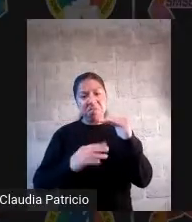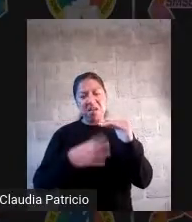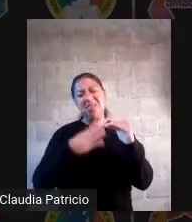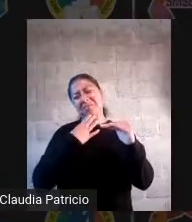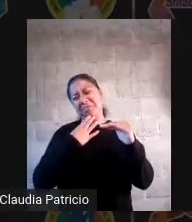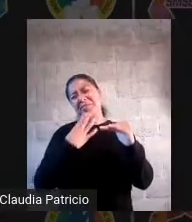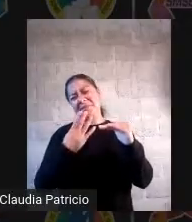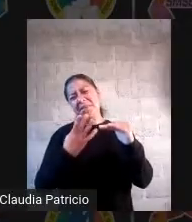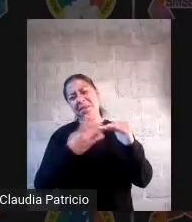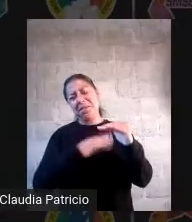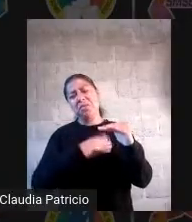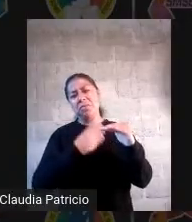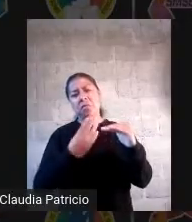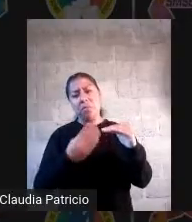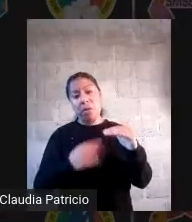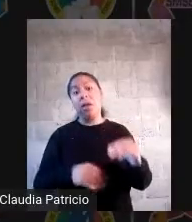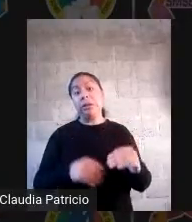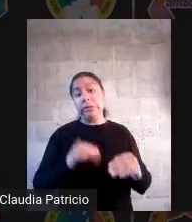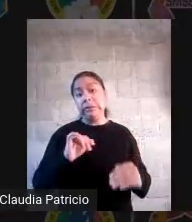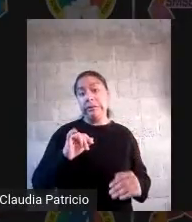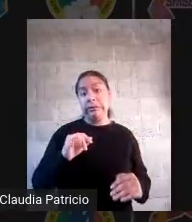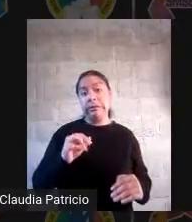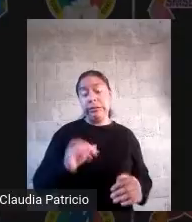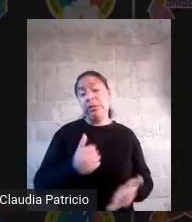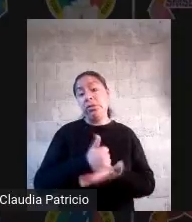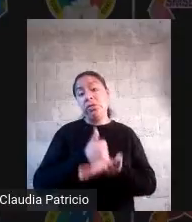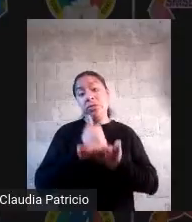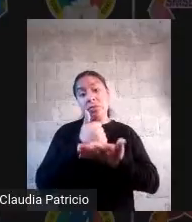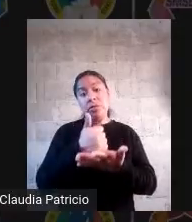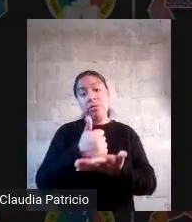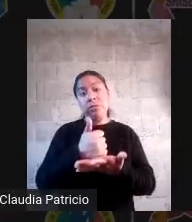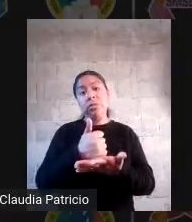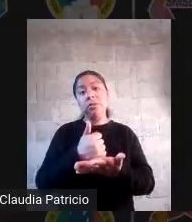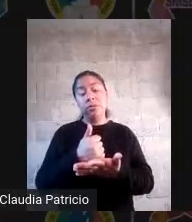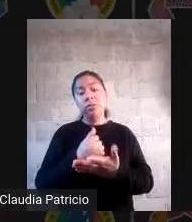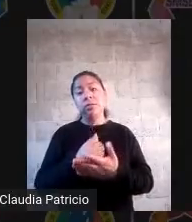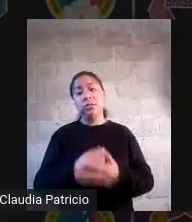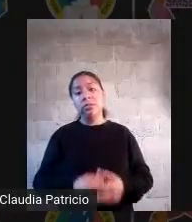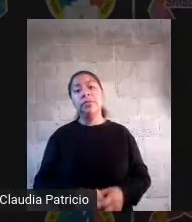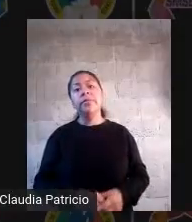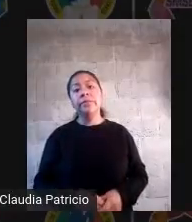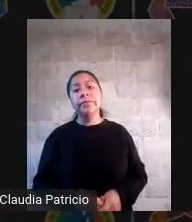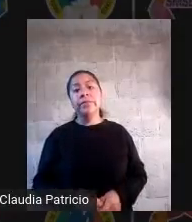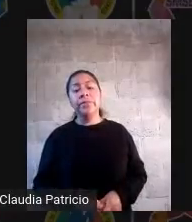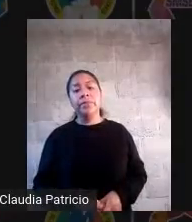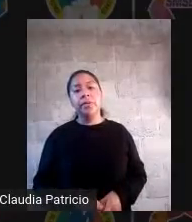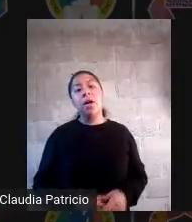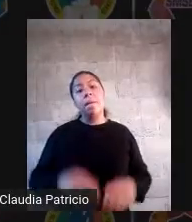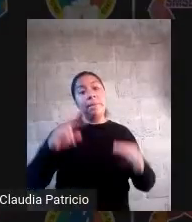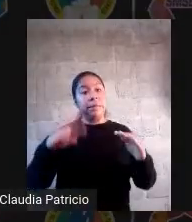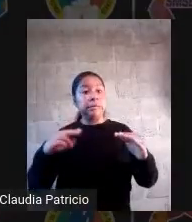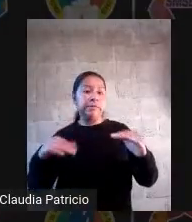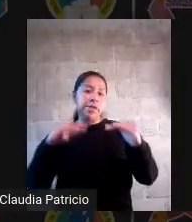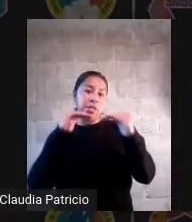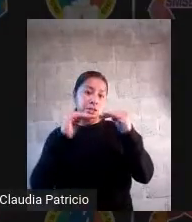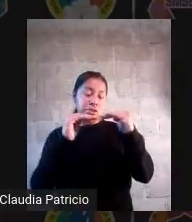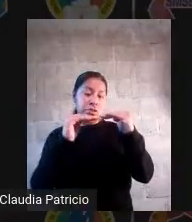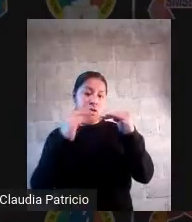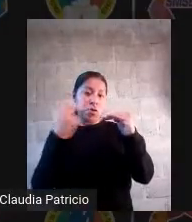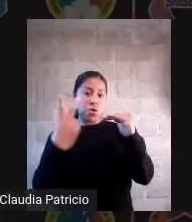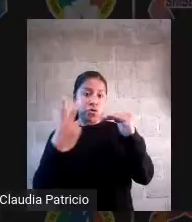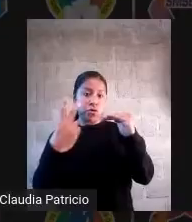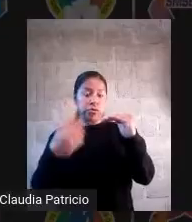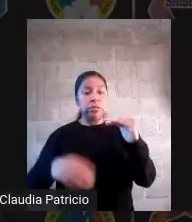tradicionales si sirven si sirven como el insumo de las de nivel 2 y de las de nivel 3 es decir las vamos a seguir